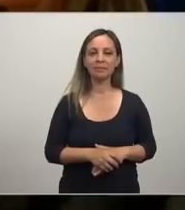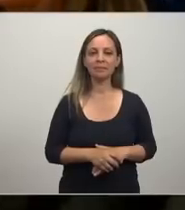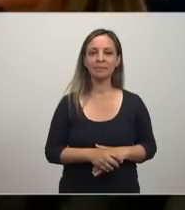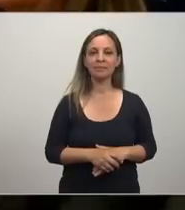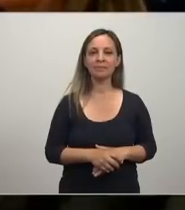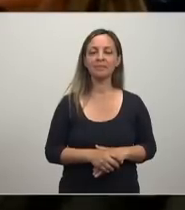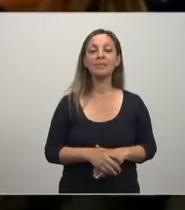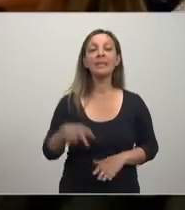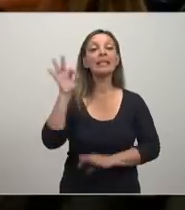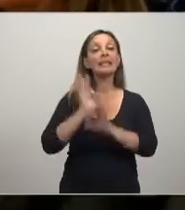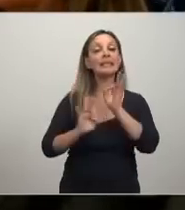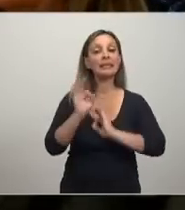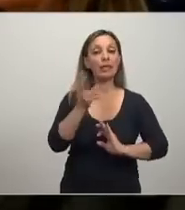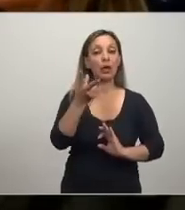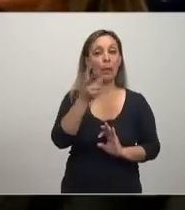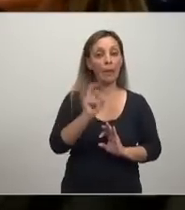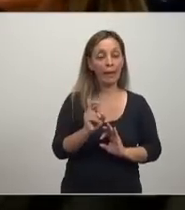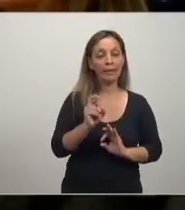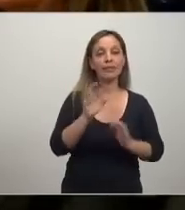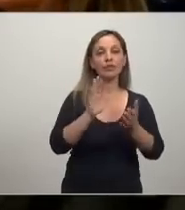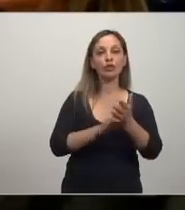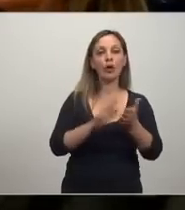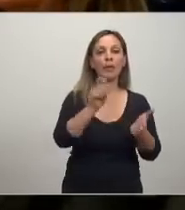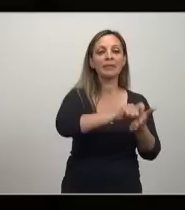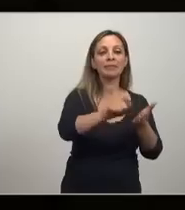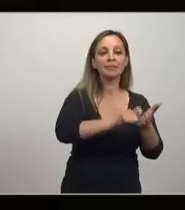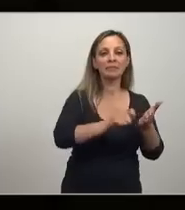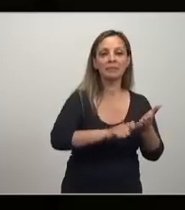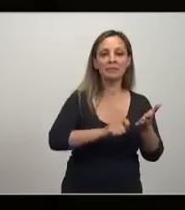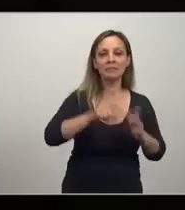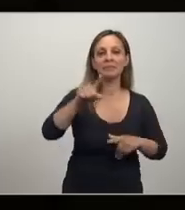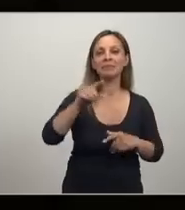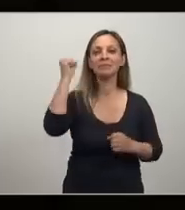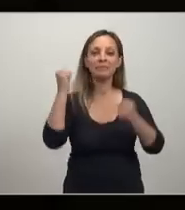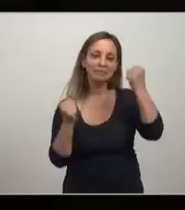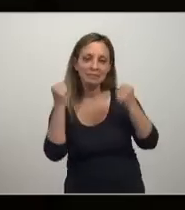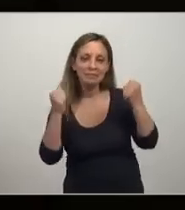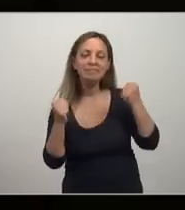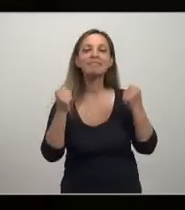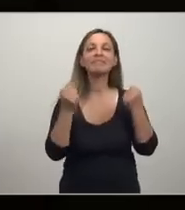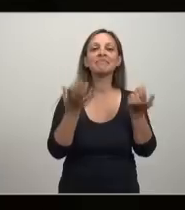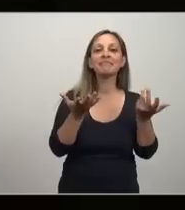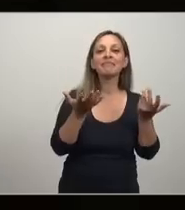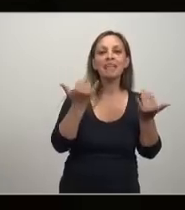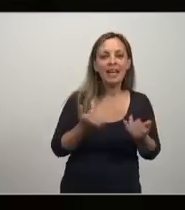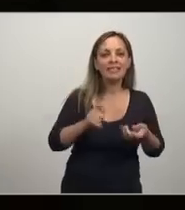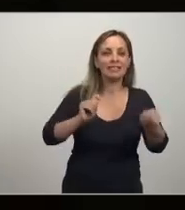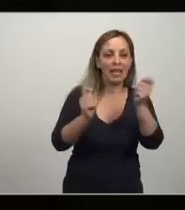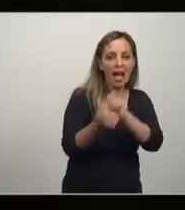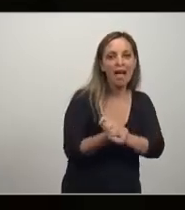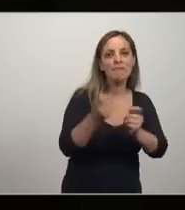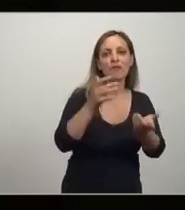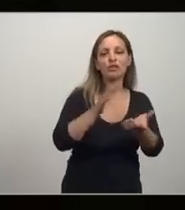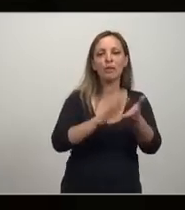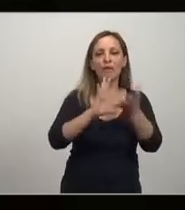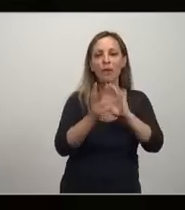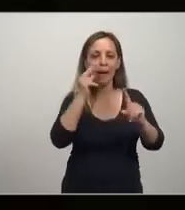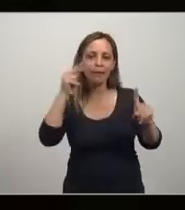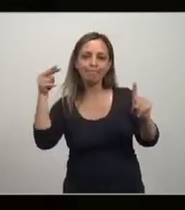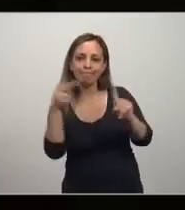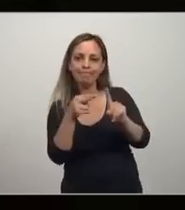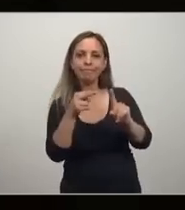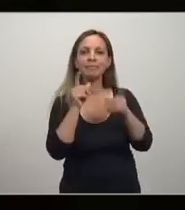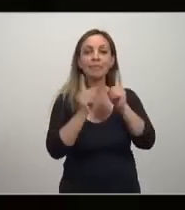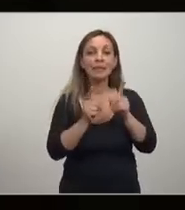de inicio del siglo XX los supuestos avances en teoría económica como habrán notado queridos jóvenes son esencialmente cambios de la visión predominante en Estados